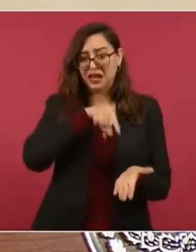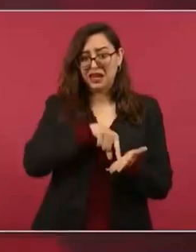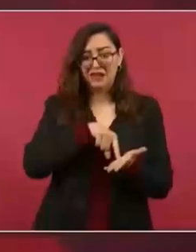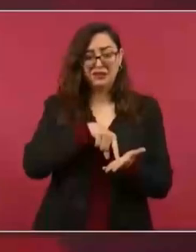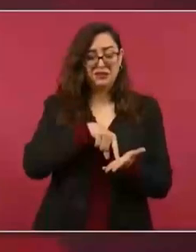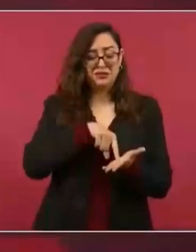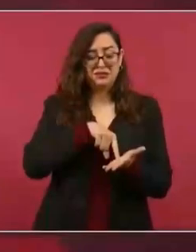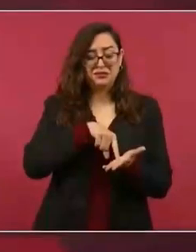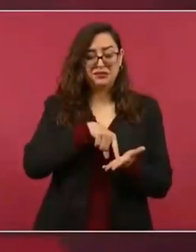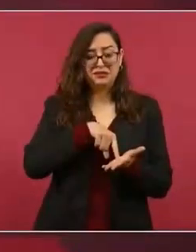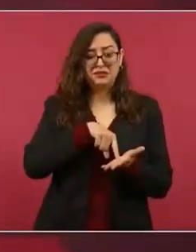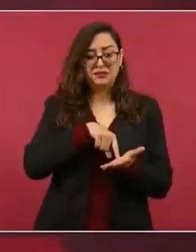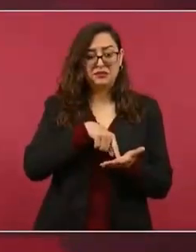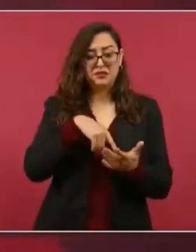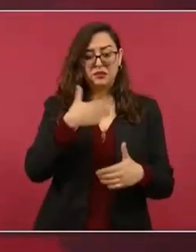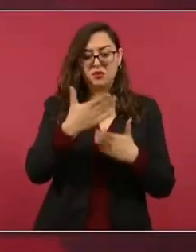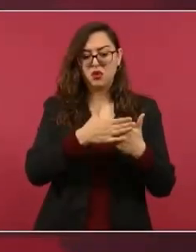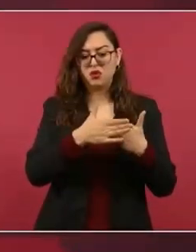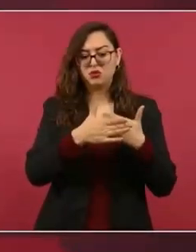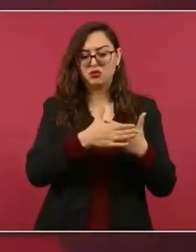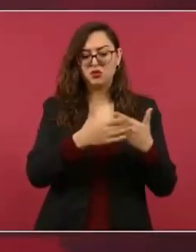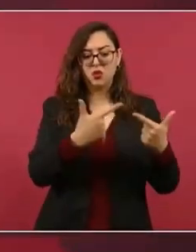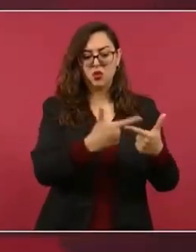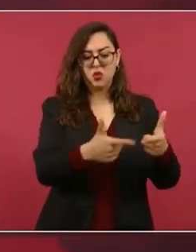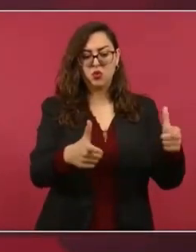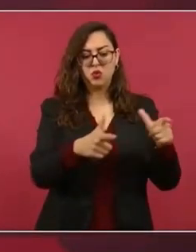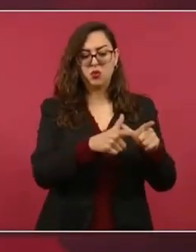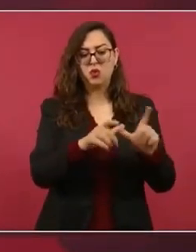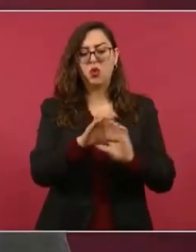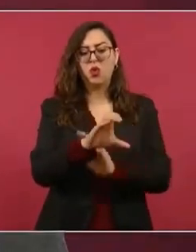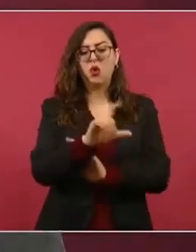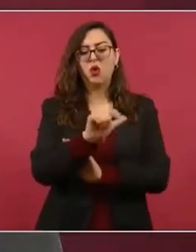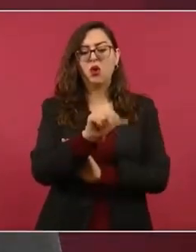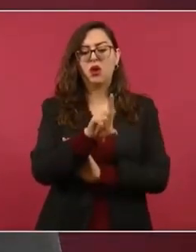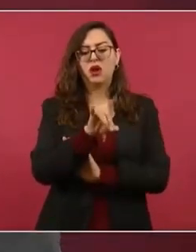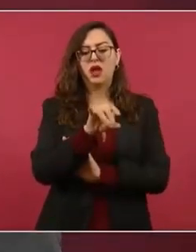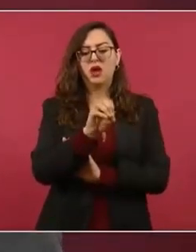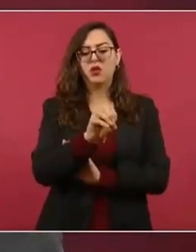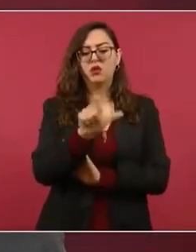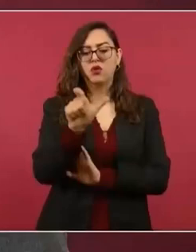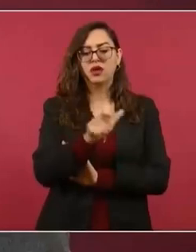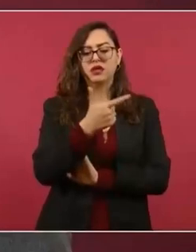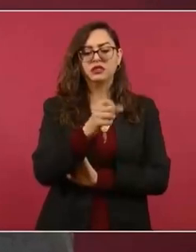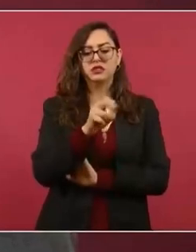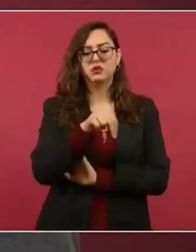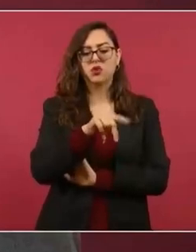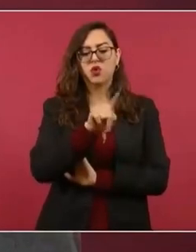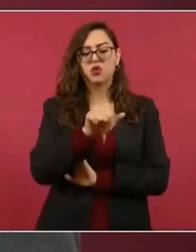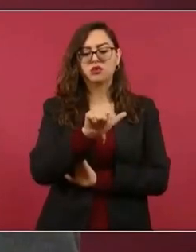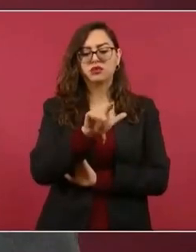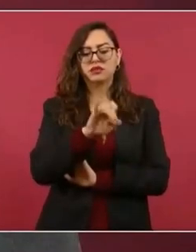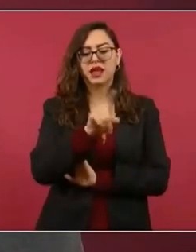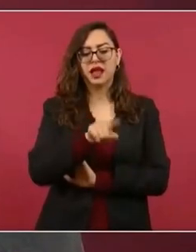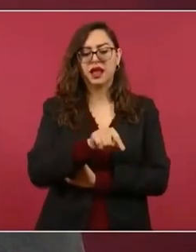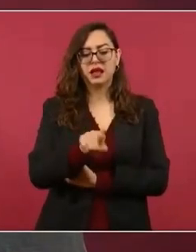de Claudio, así como fue Goldenberg, hace,